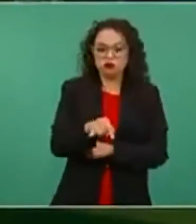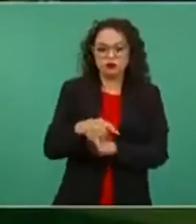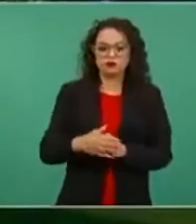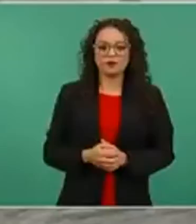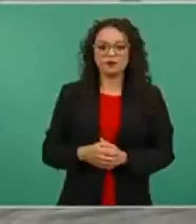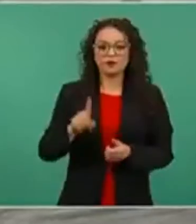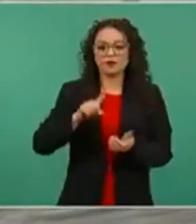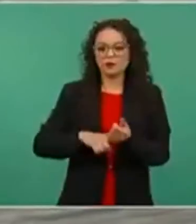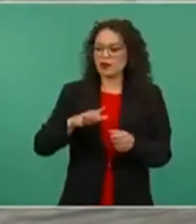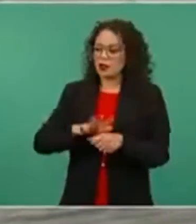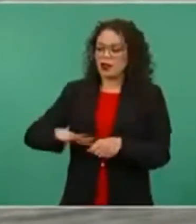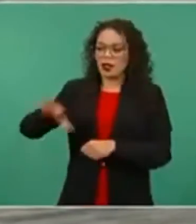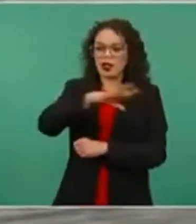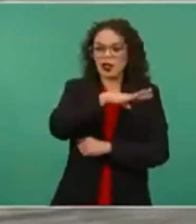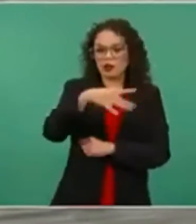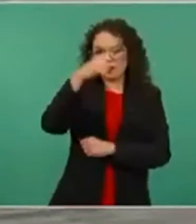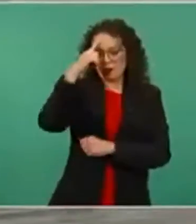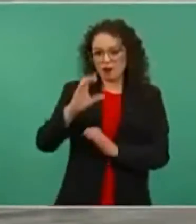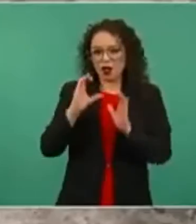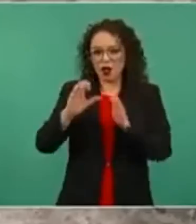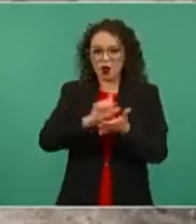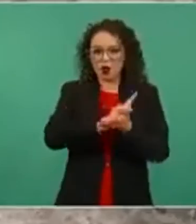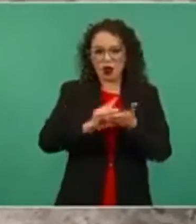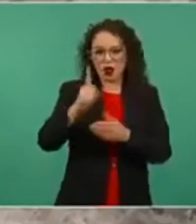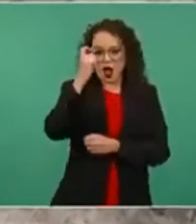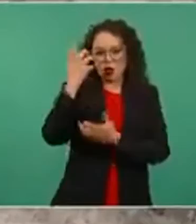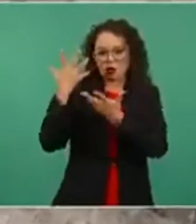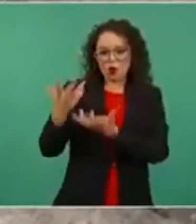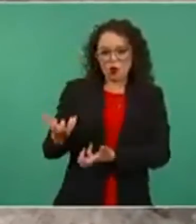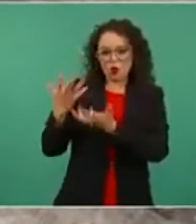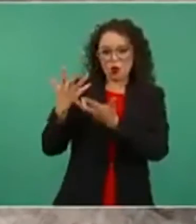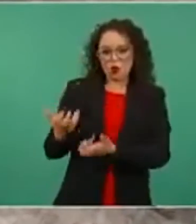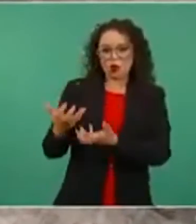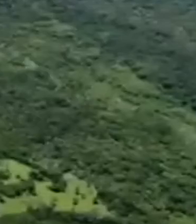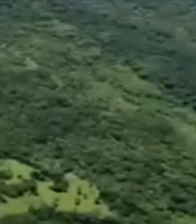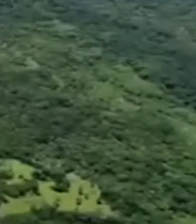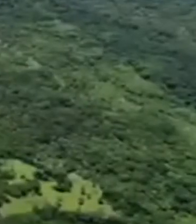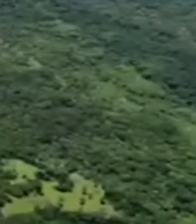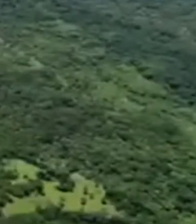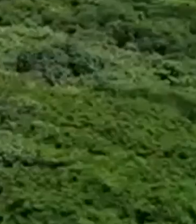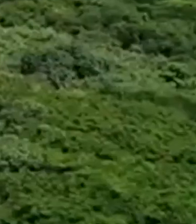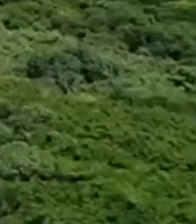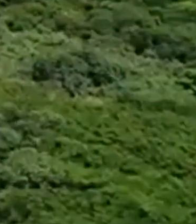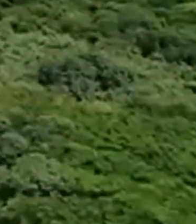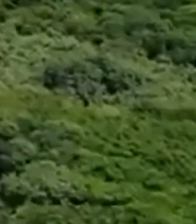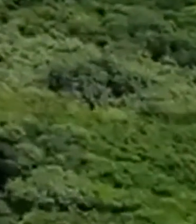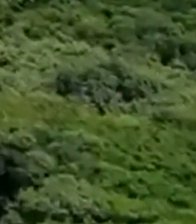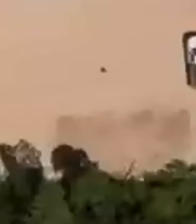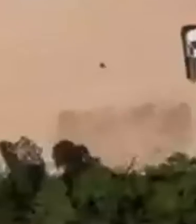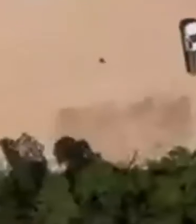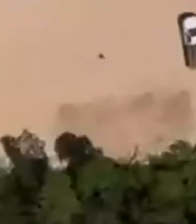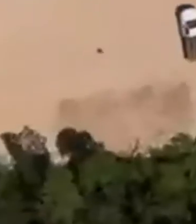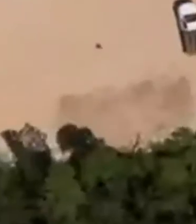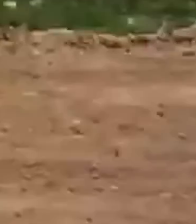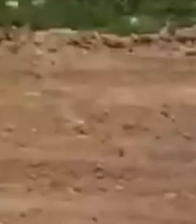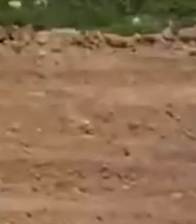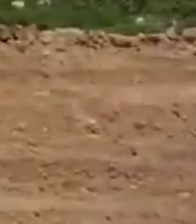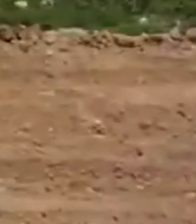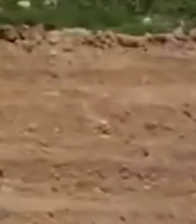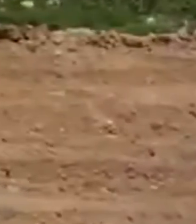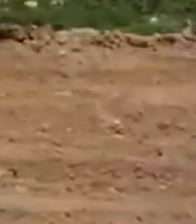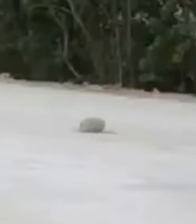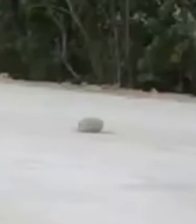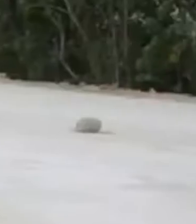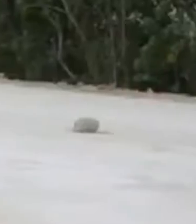154 días de construcción para concluir la nueva terminal aérea capitalina También se dieron detalles sobre las obras